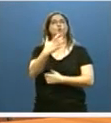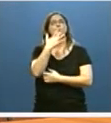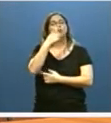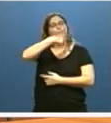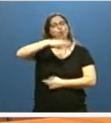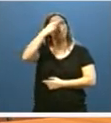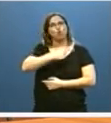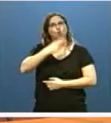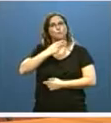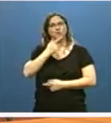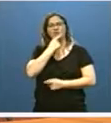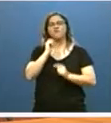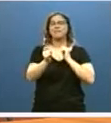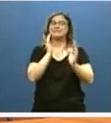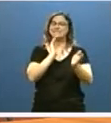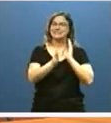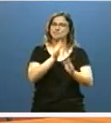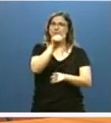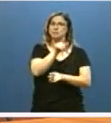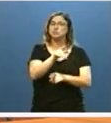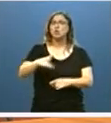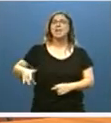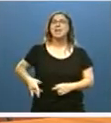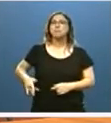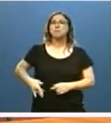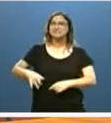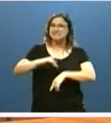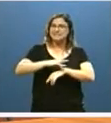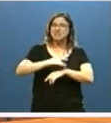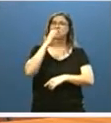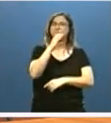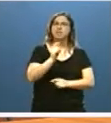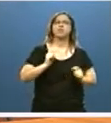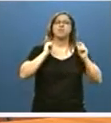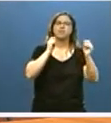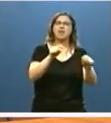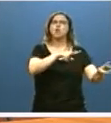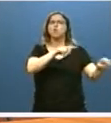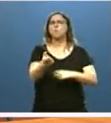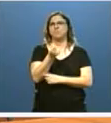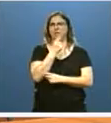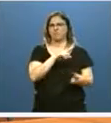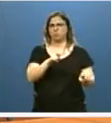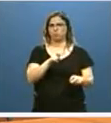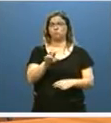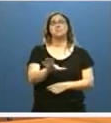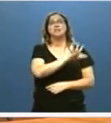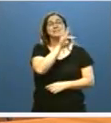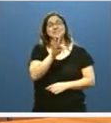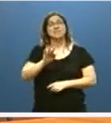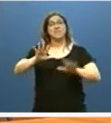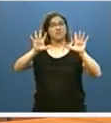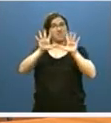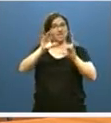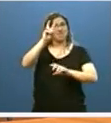de facilitar el tratamiento de los pacientes con hepatitis C con los nuevos y eficaces medicamentos, al incremento del 10 al 21